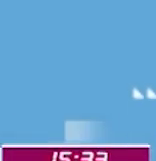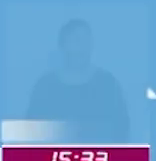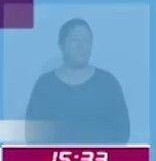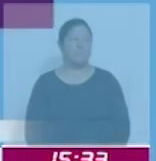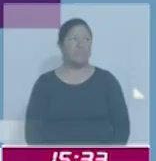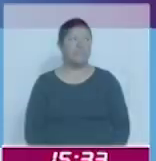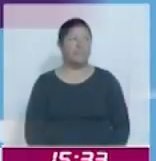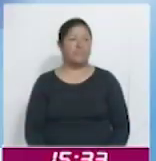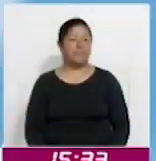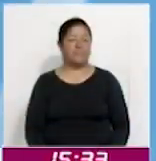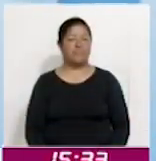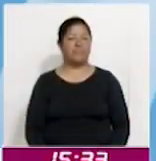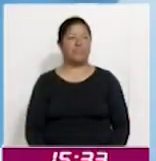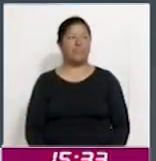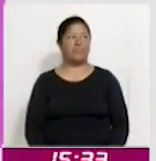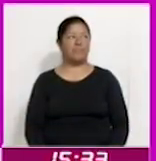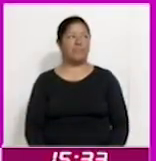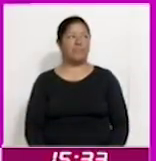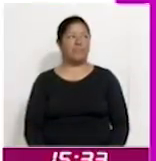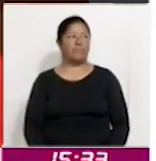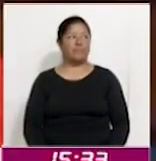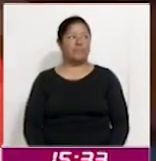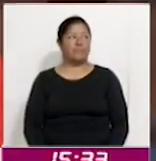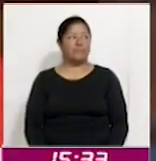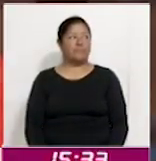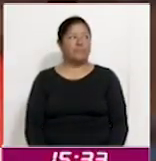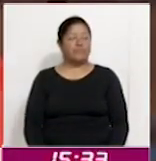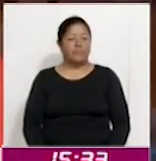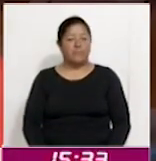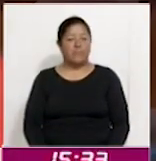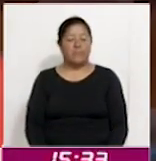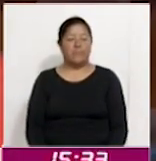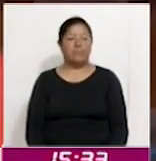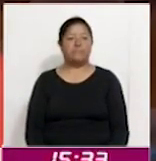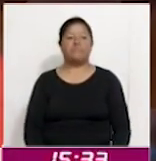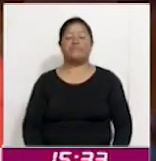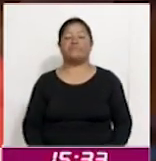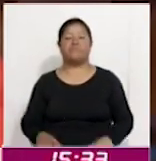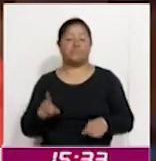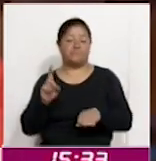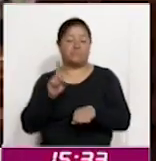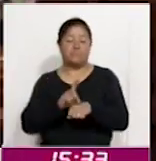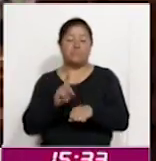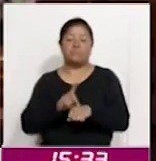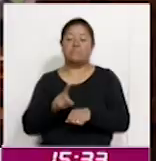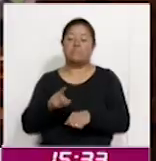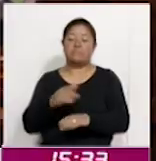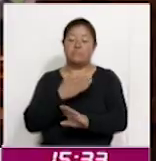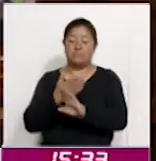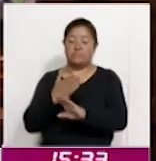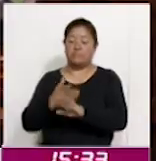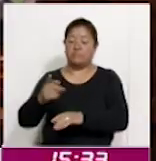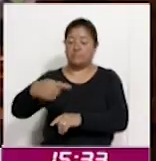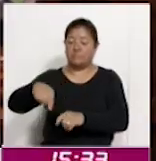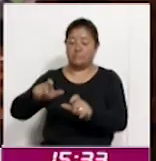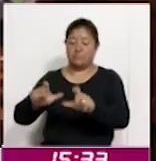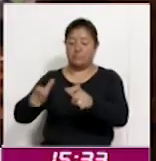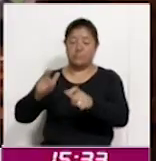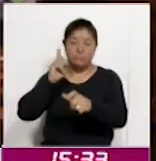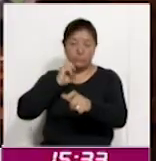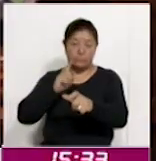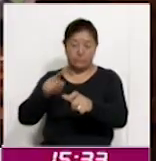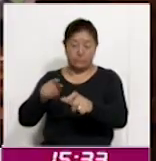En el marco del Día de la Eliminación de la Violencia contra las Mujeres,